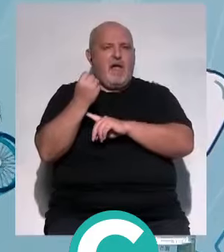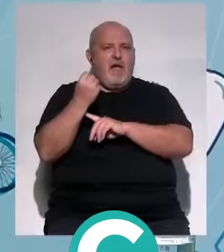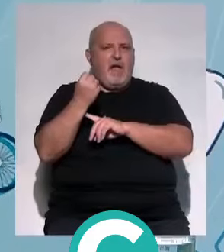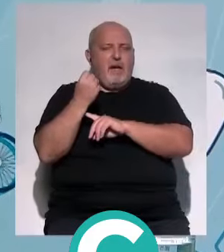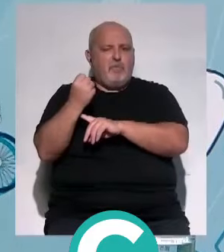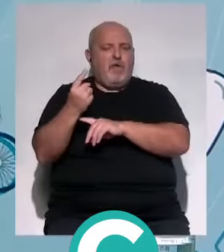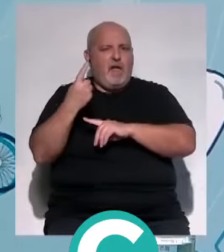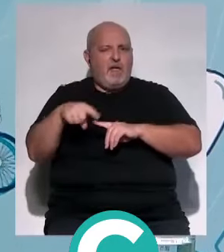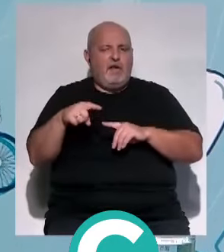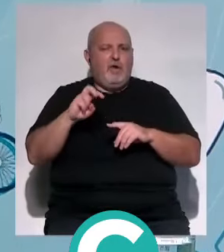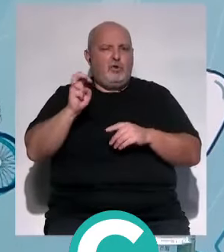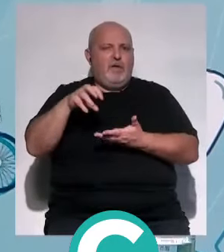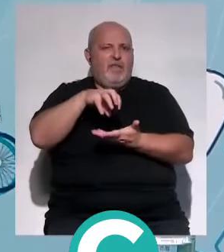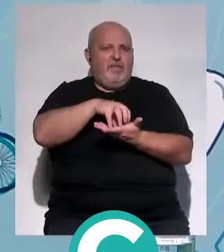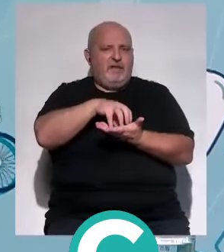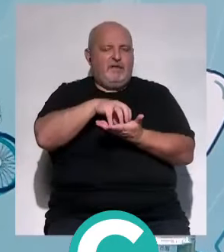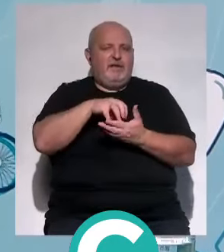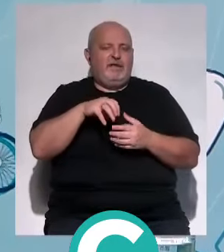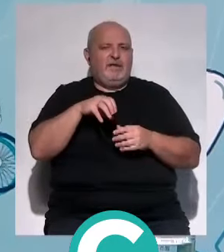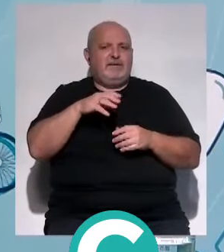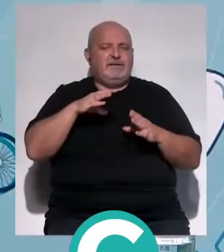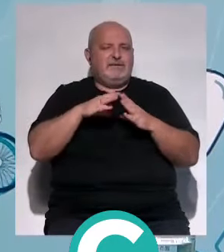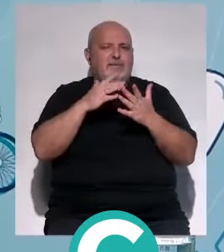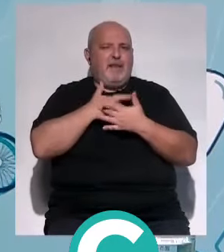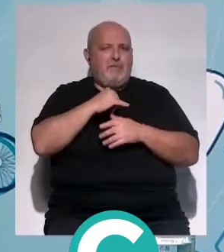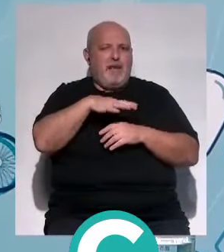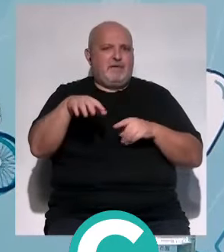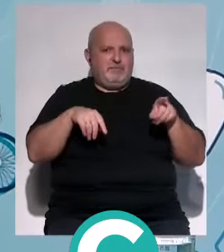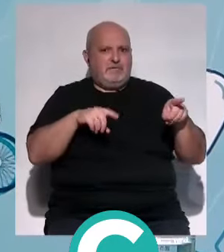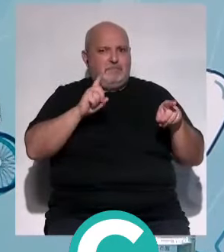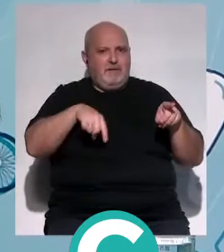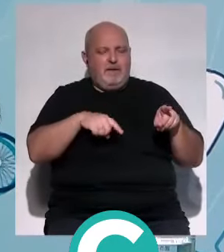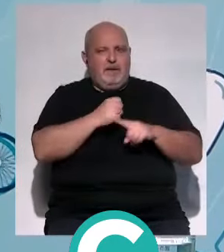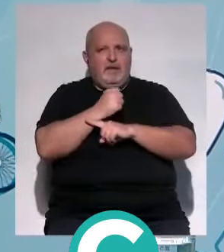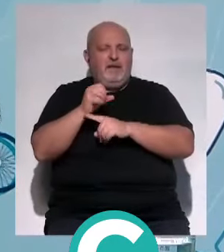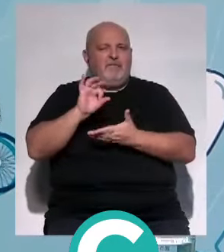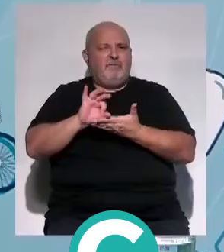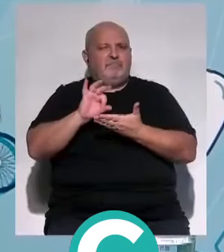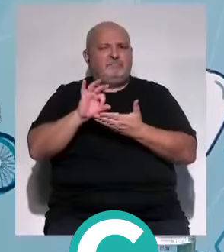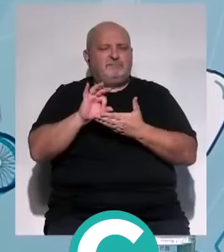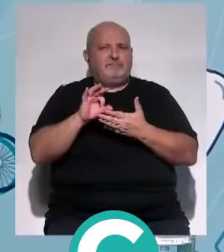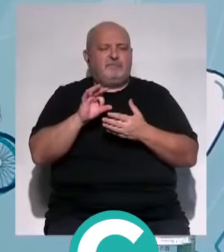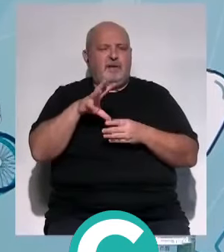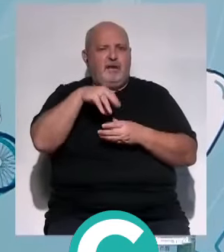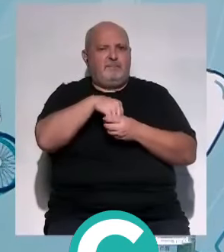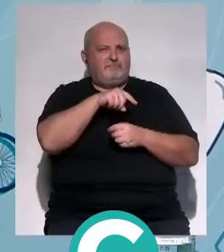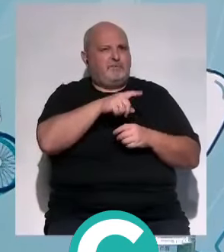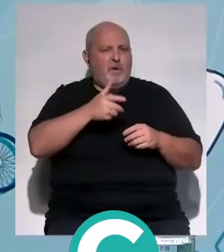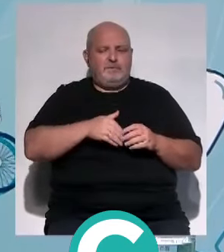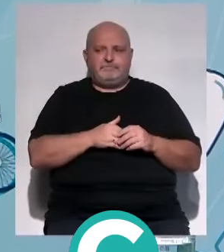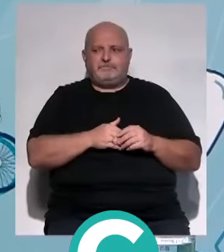otros centros en la zona de Santa María del Mar. ¿Qué servicios presta este centro?